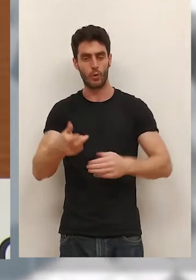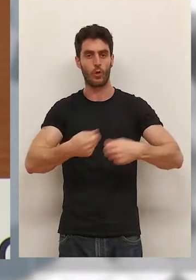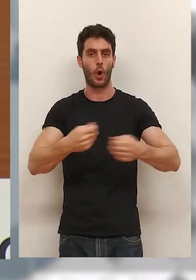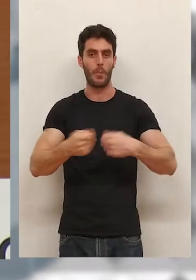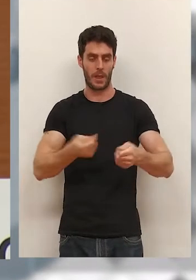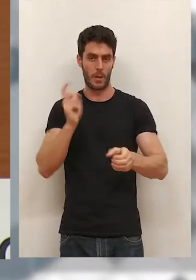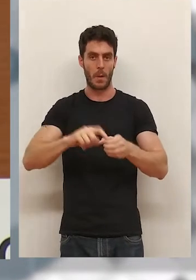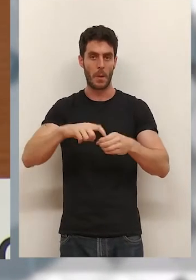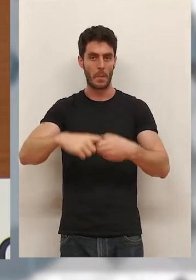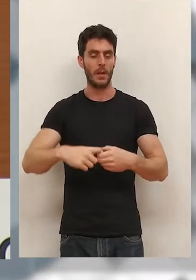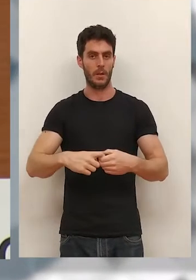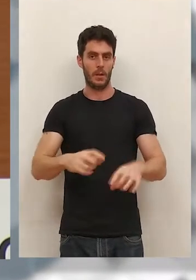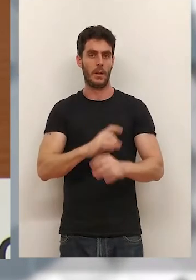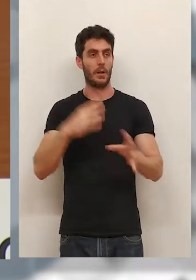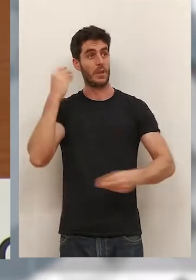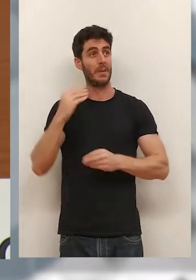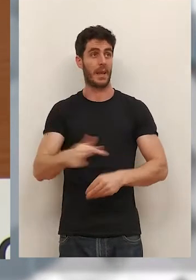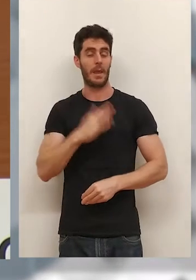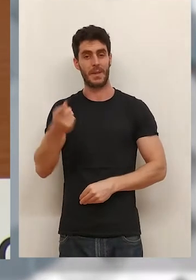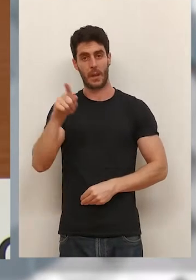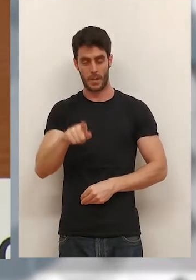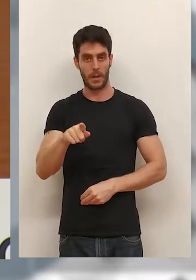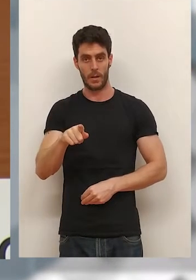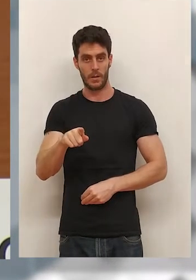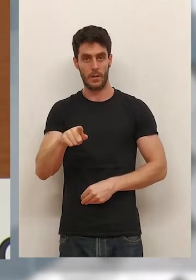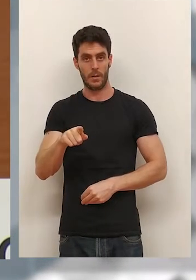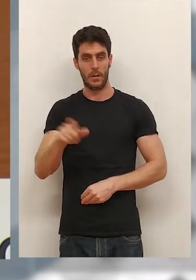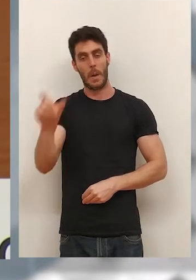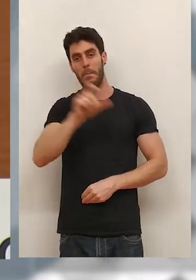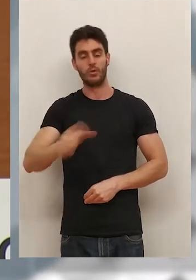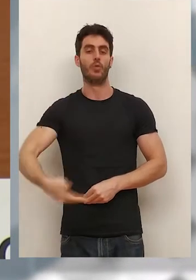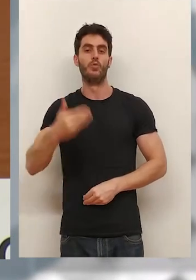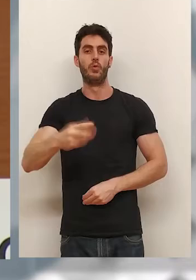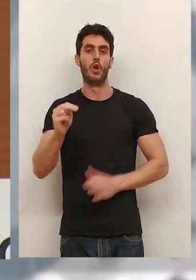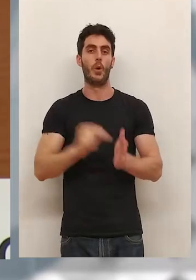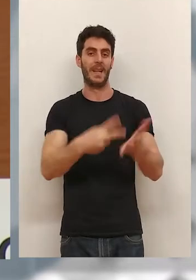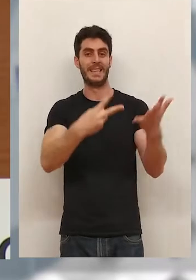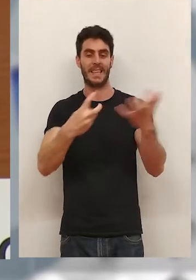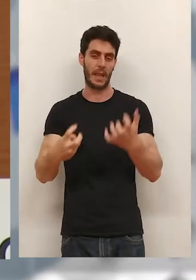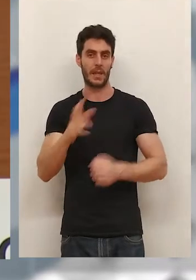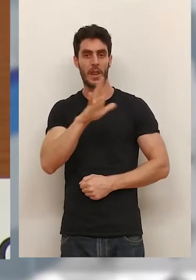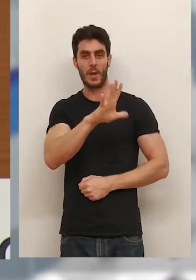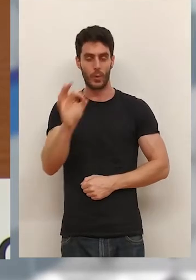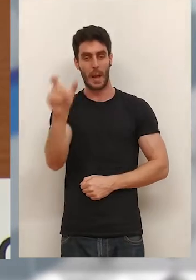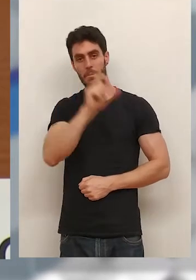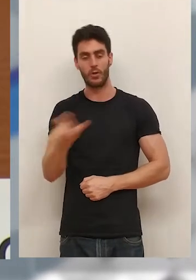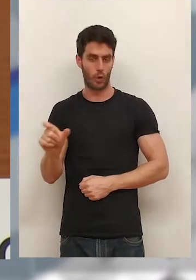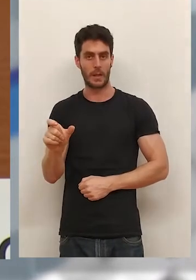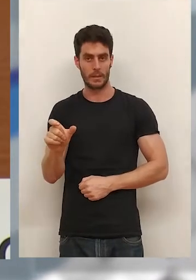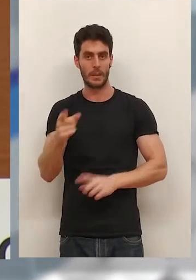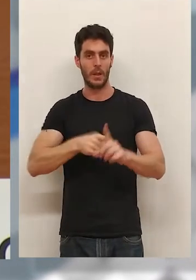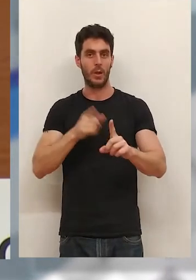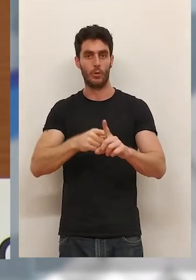adhididos y se estima además que se va a beneficiar a un número importante de personas, 2.750 personas que van a poder